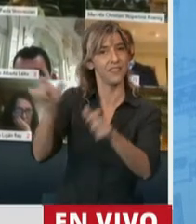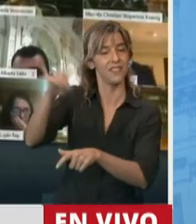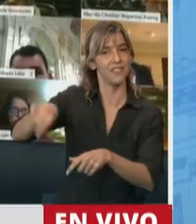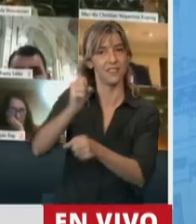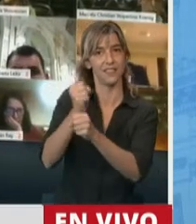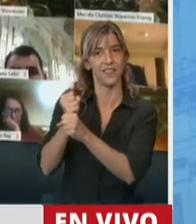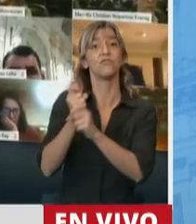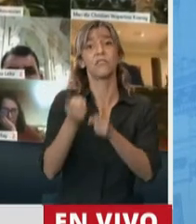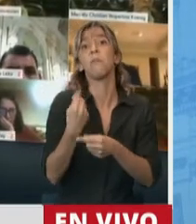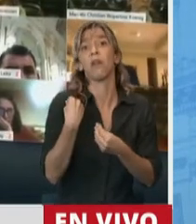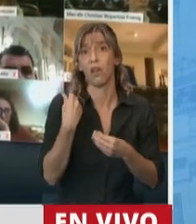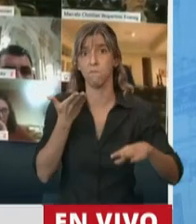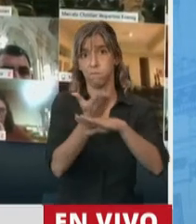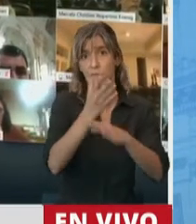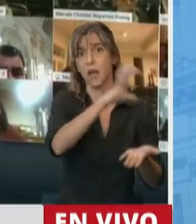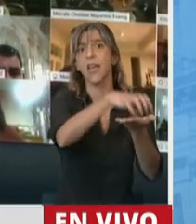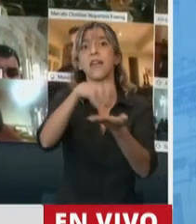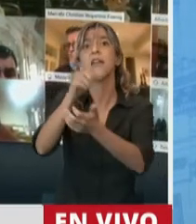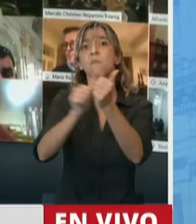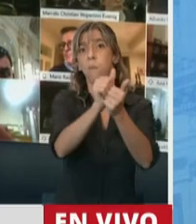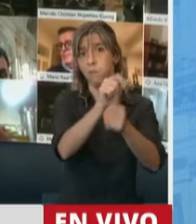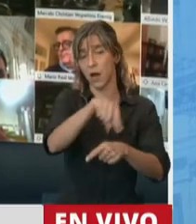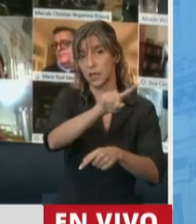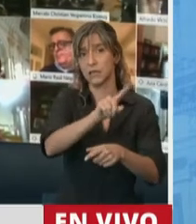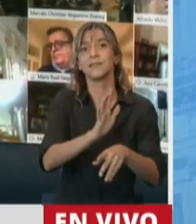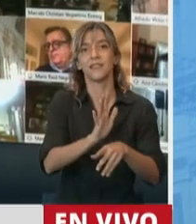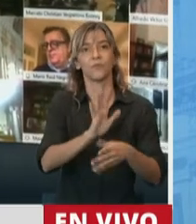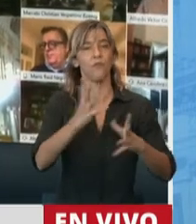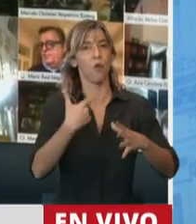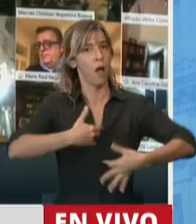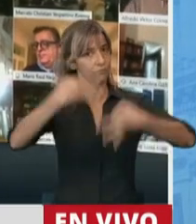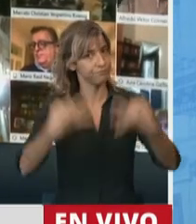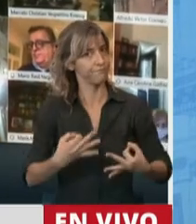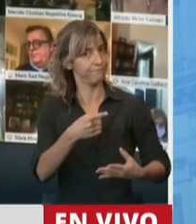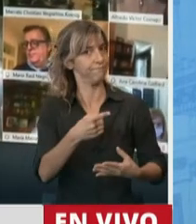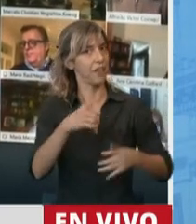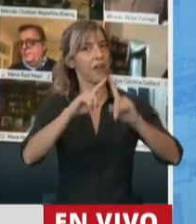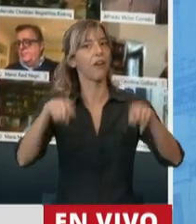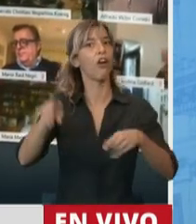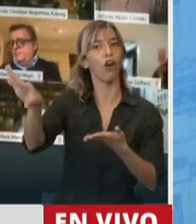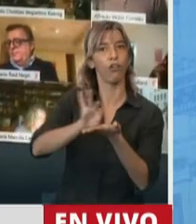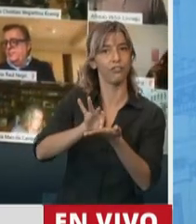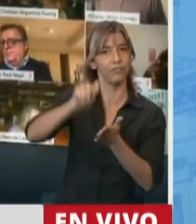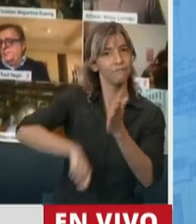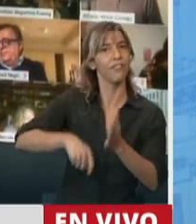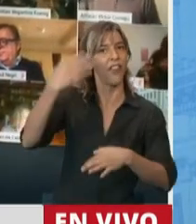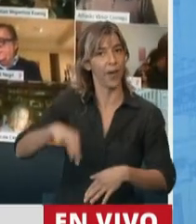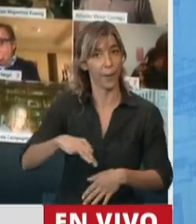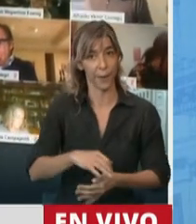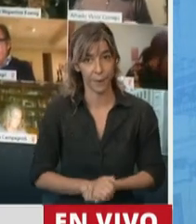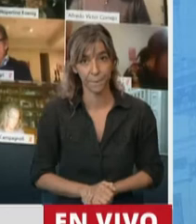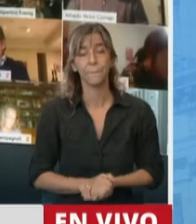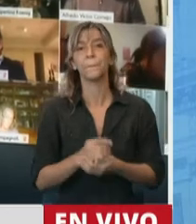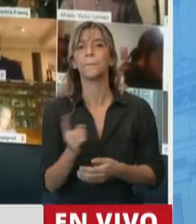cargo de las empresas que impedimos la precarización. Ahora, tenemos que hacernos una necesaria pregunta, y es que, ¿por qué dejamos tantos